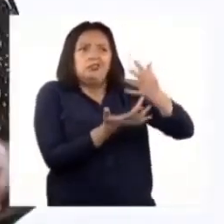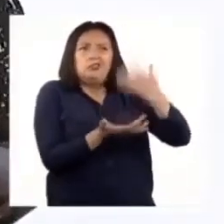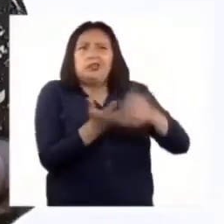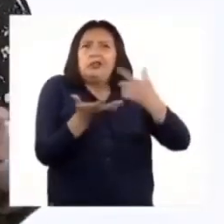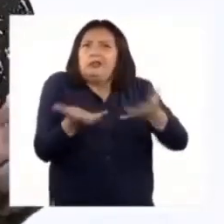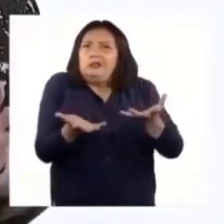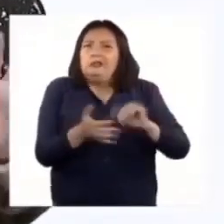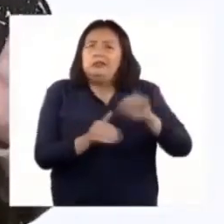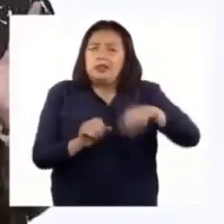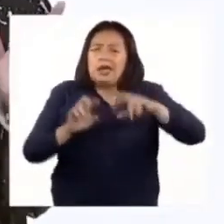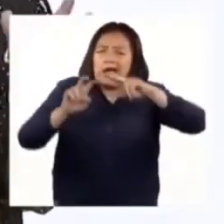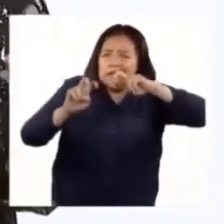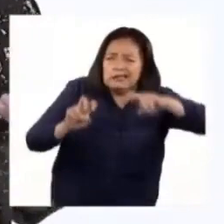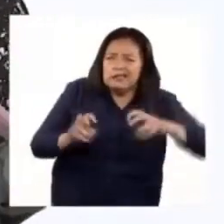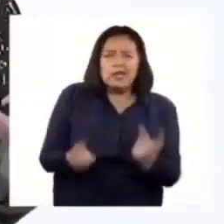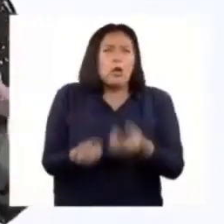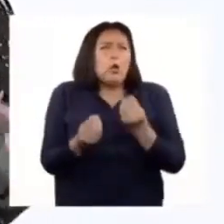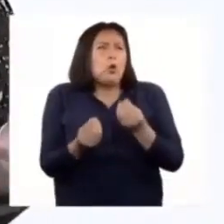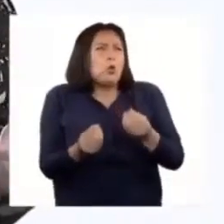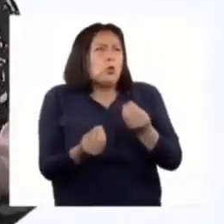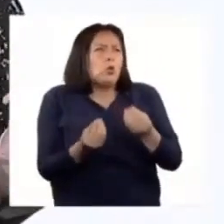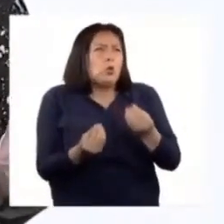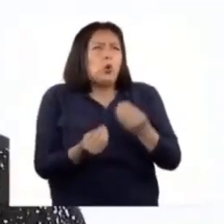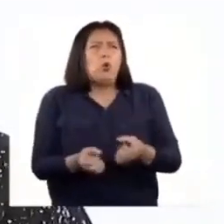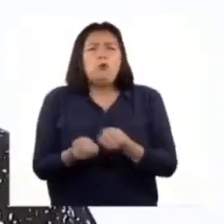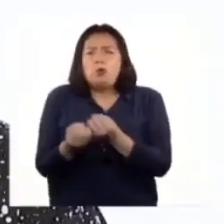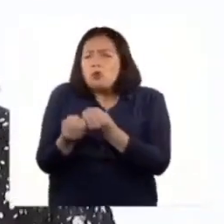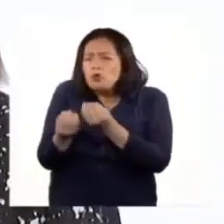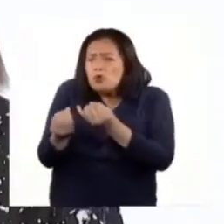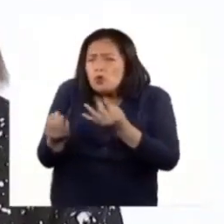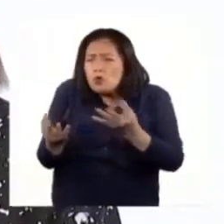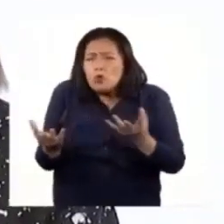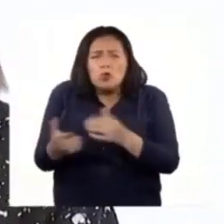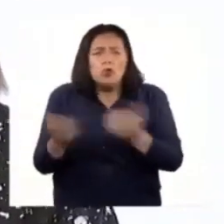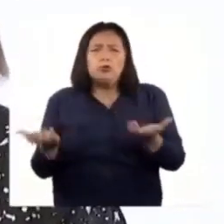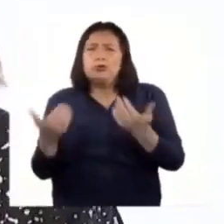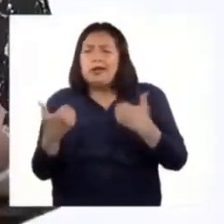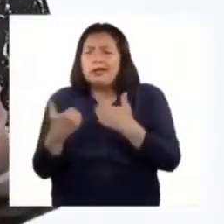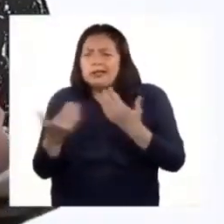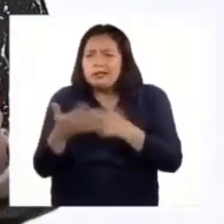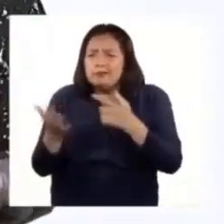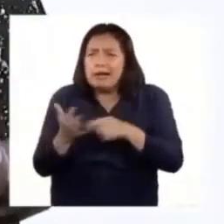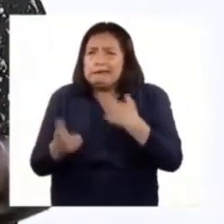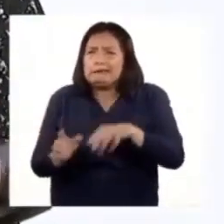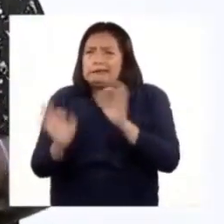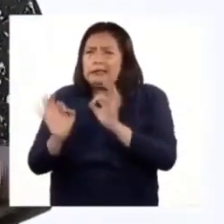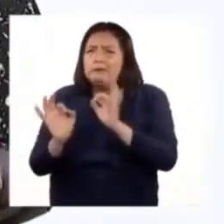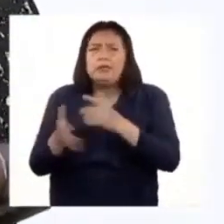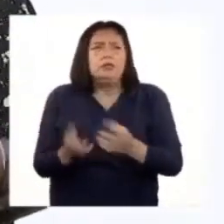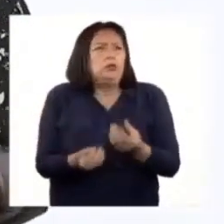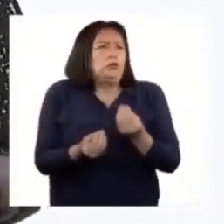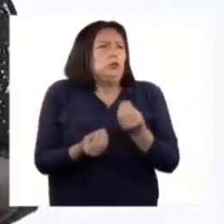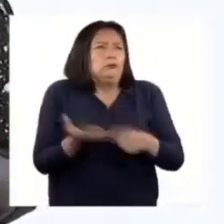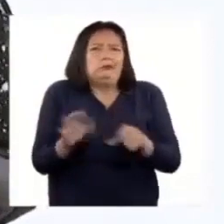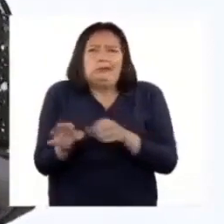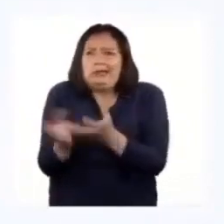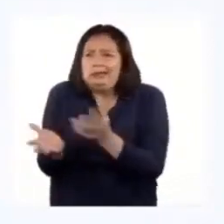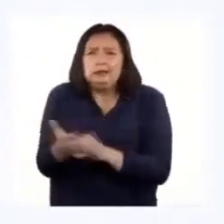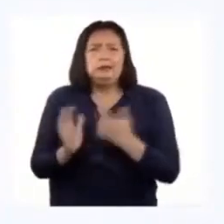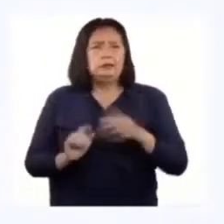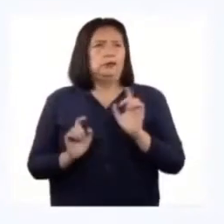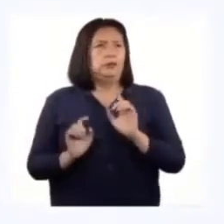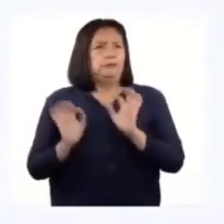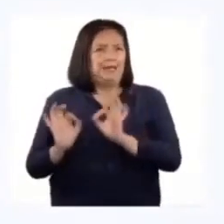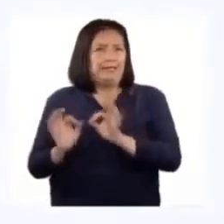sofisticados que evalúan cómo se incrementan el número de especies que están siendo amenazadas y entre ellas las que están en peligro de extinción.